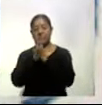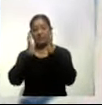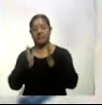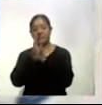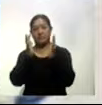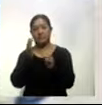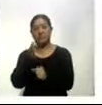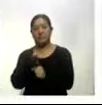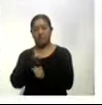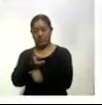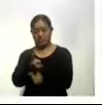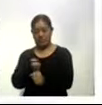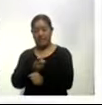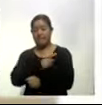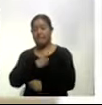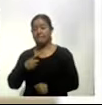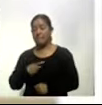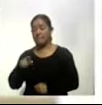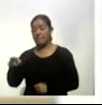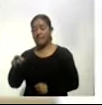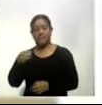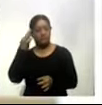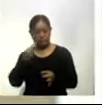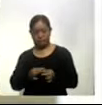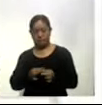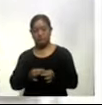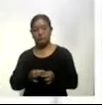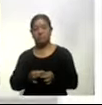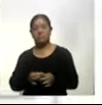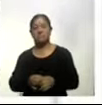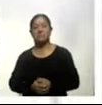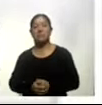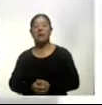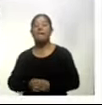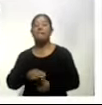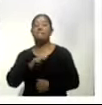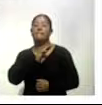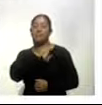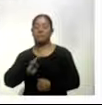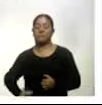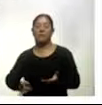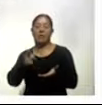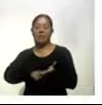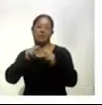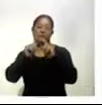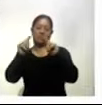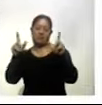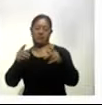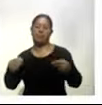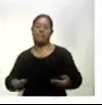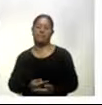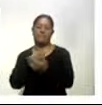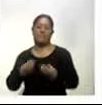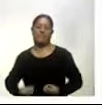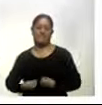en esta invitación deberán ser originarios o tener arraigo en alguno de los municipios del Estado de Tlaxcala. El